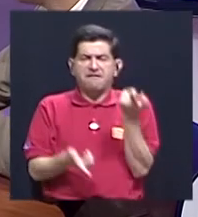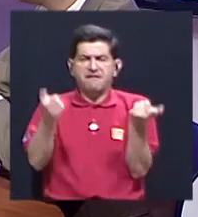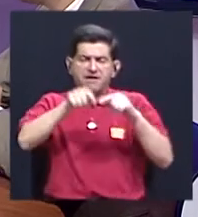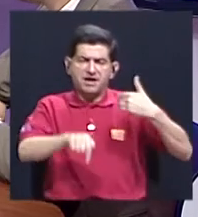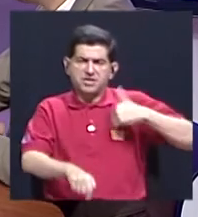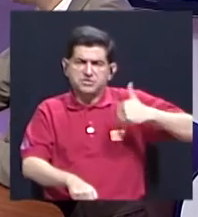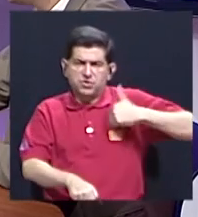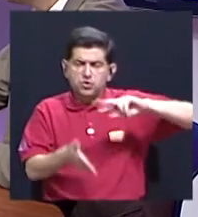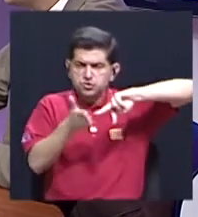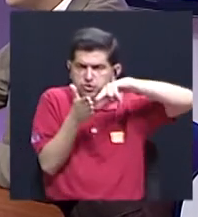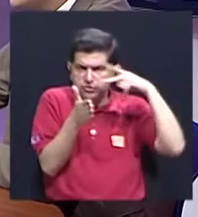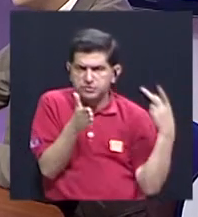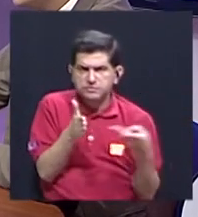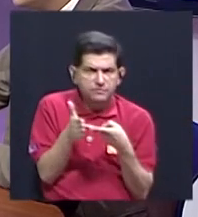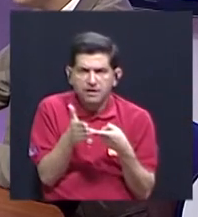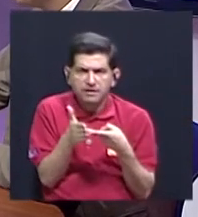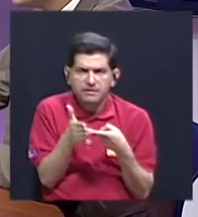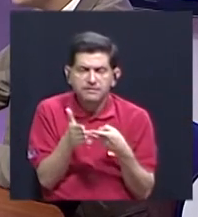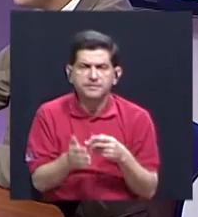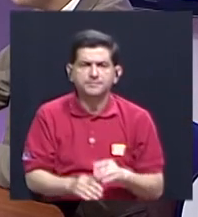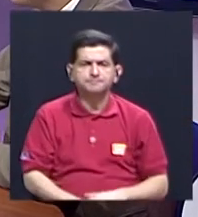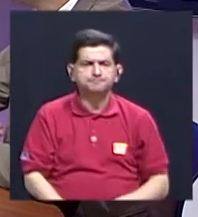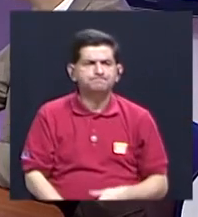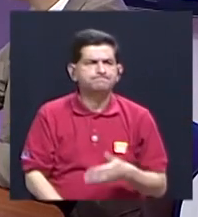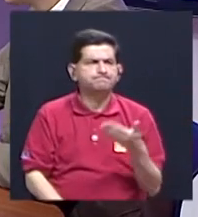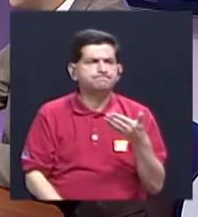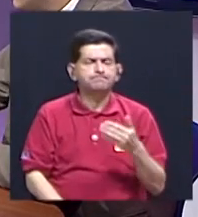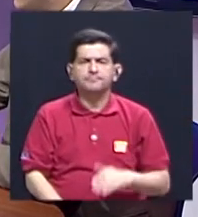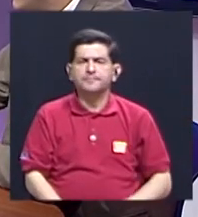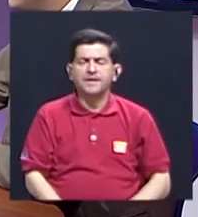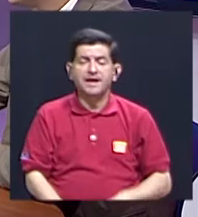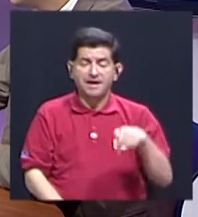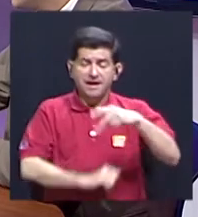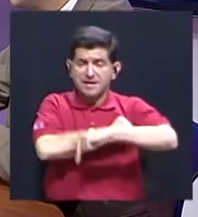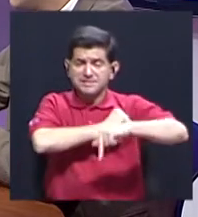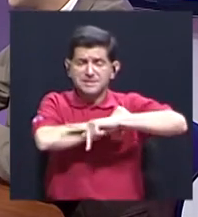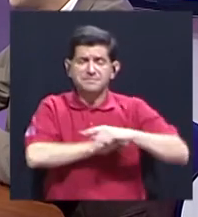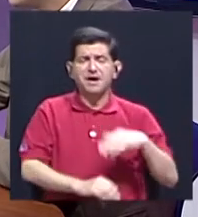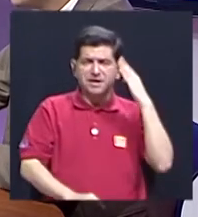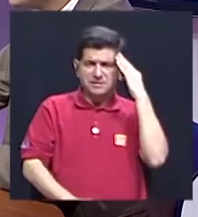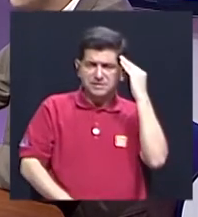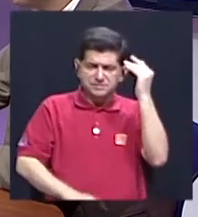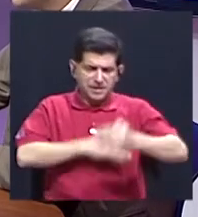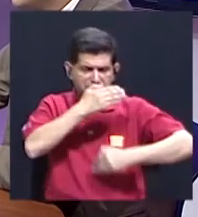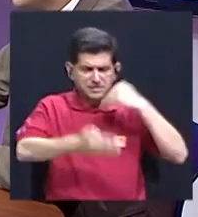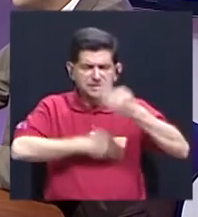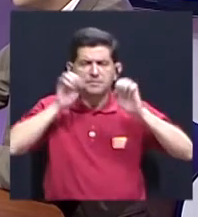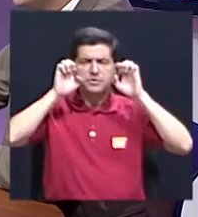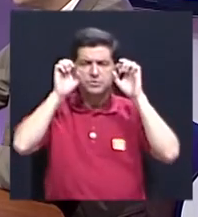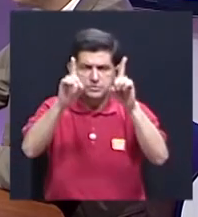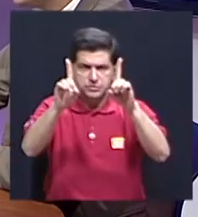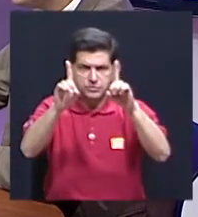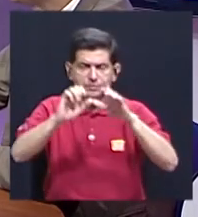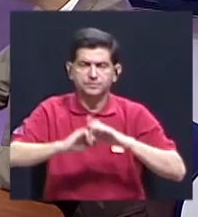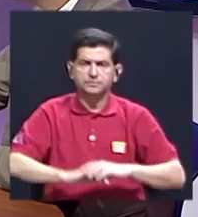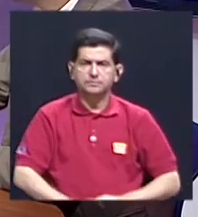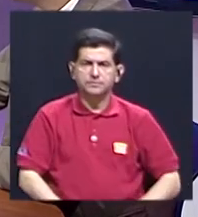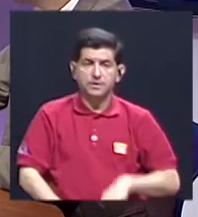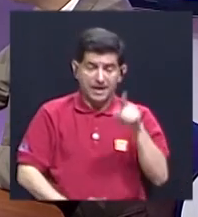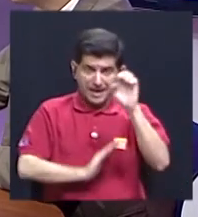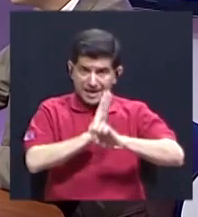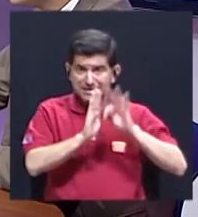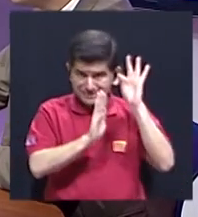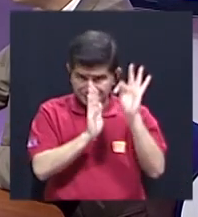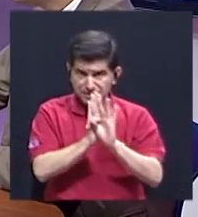de los hombres, de lo que significa vivir en nuestro país en el proceso de educación. ¿Esos